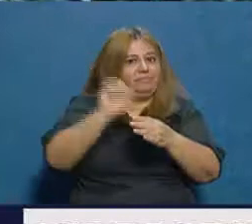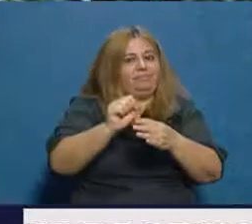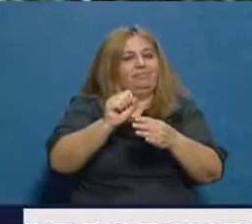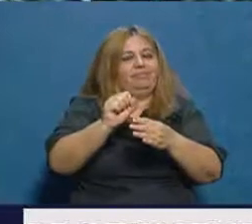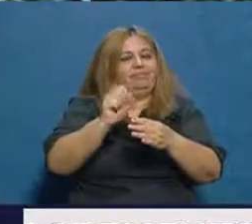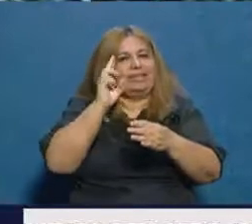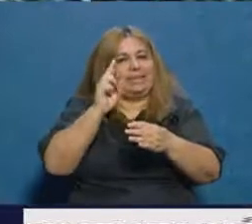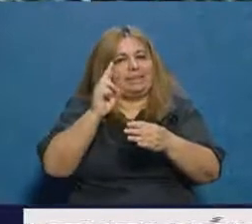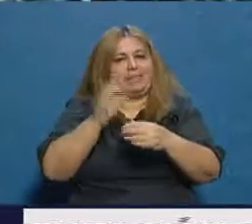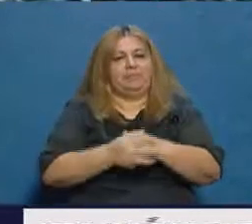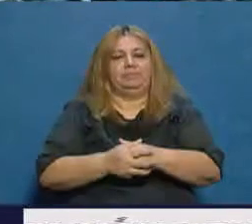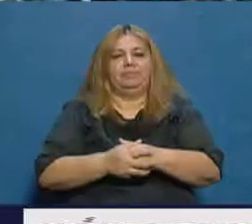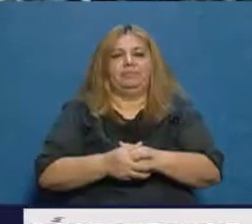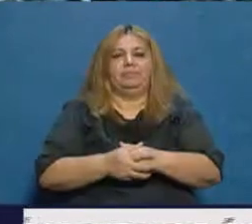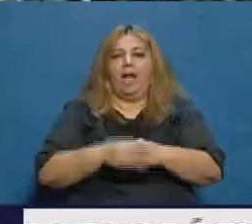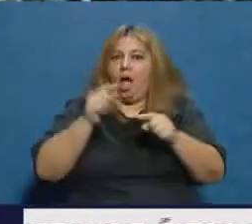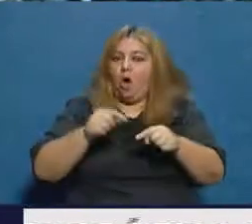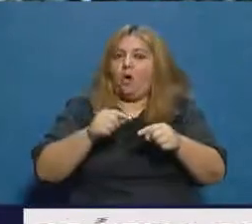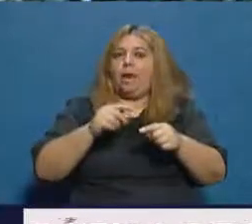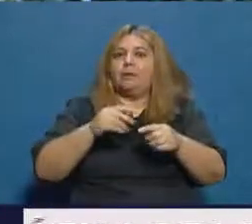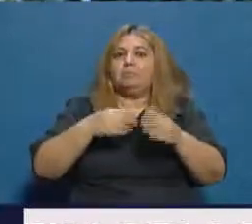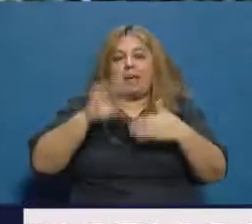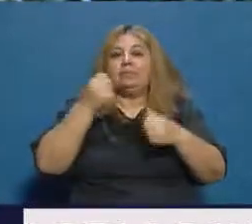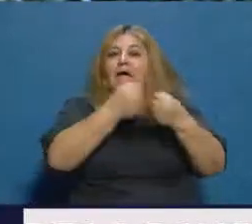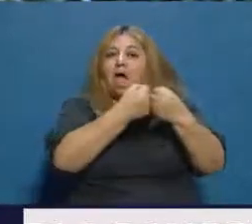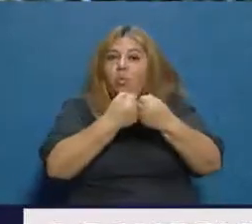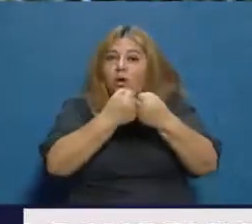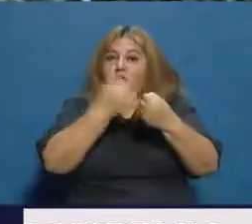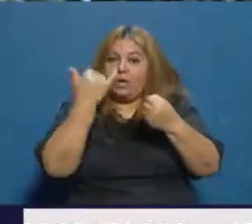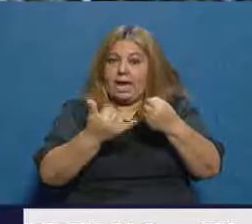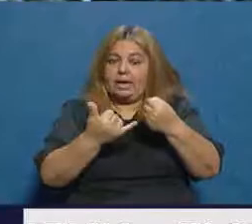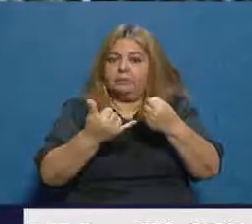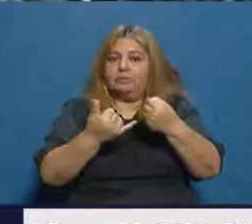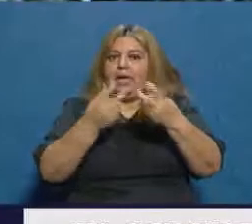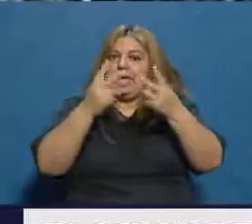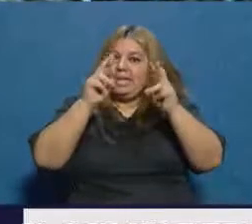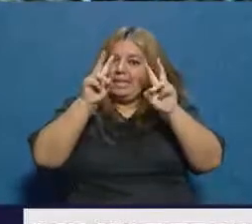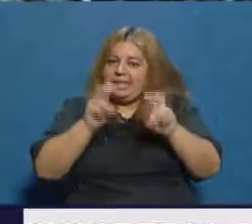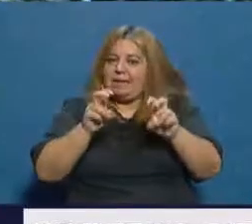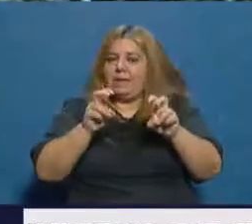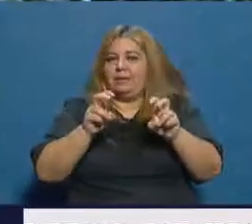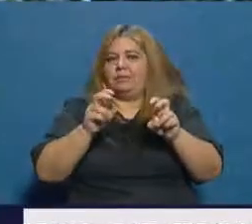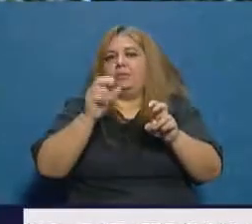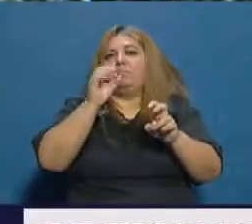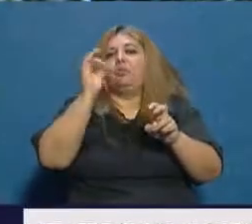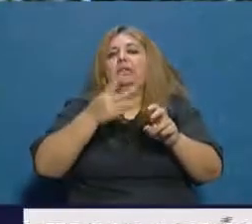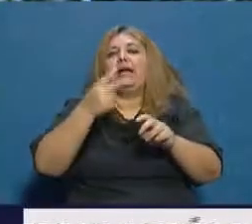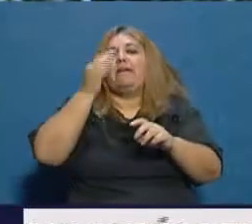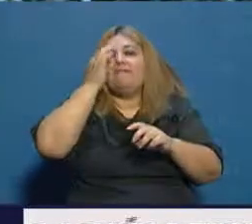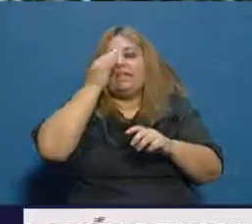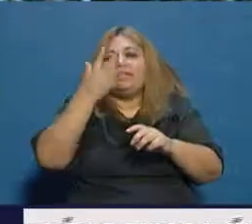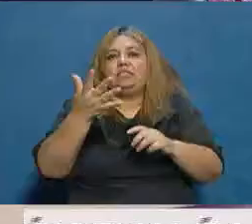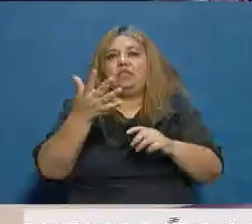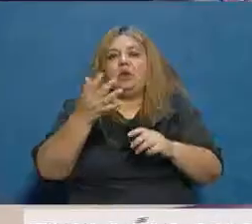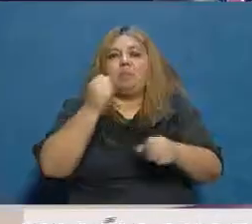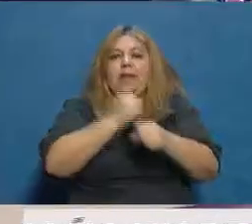Bueno y vamos a dar ahora más precisiones sobre un acuerdo que existe y que está relacionado con esta reducción del 25% del salario para los trabajadores